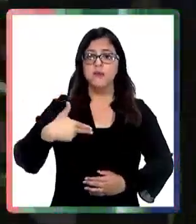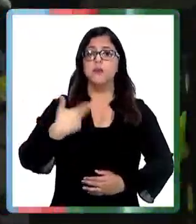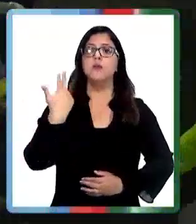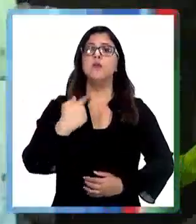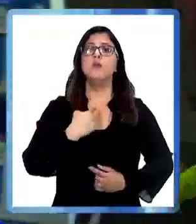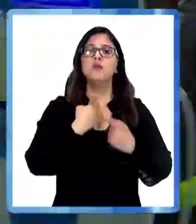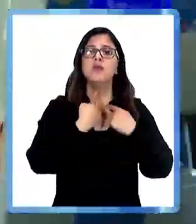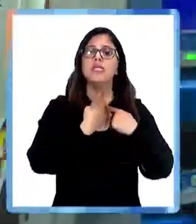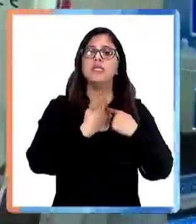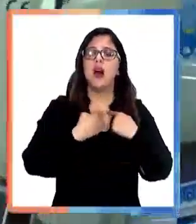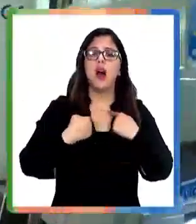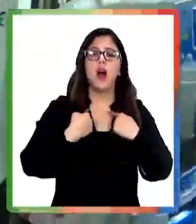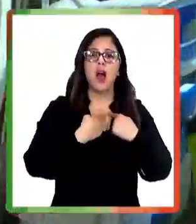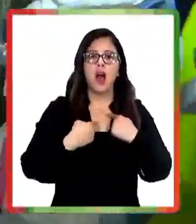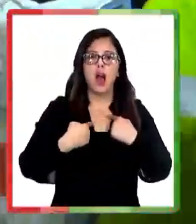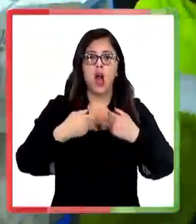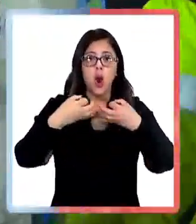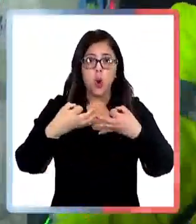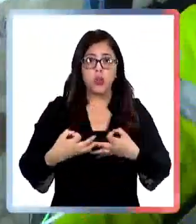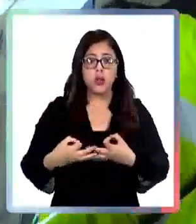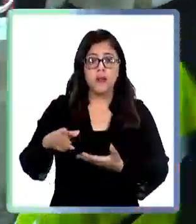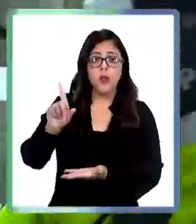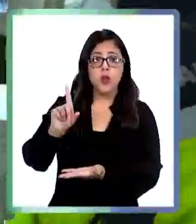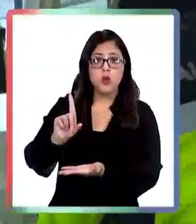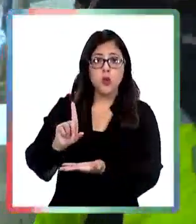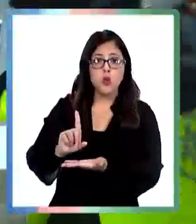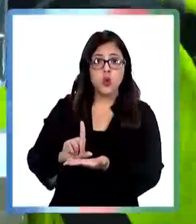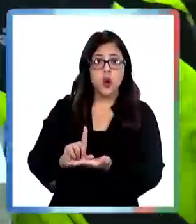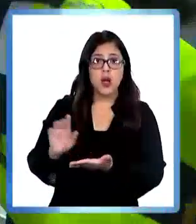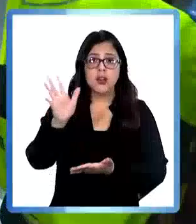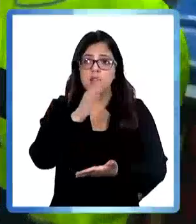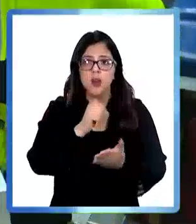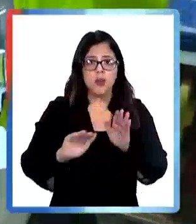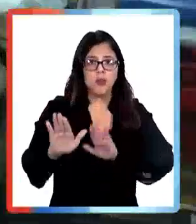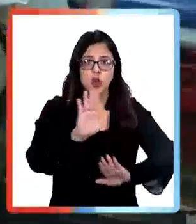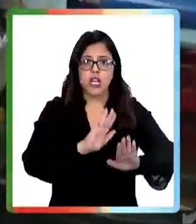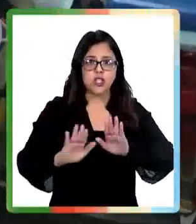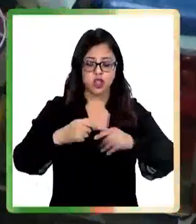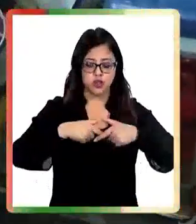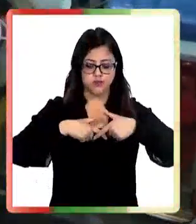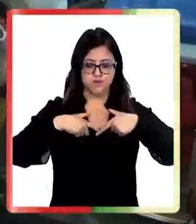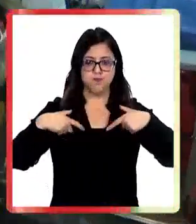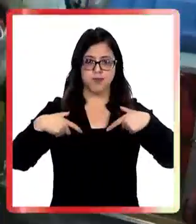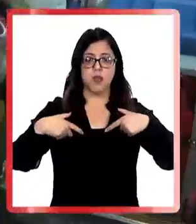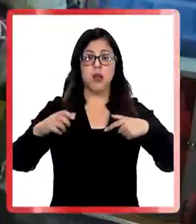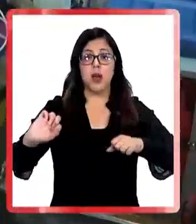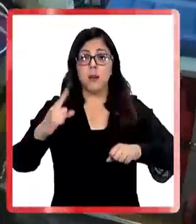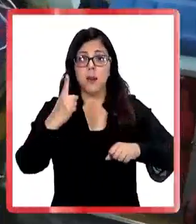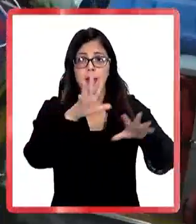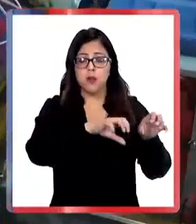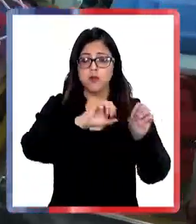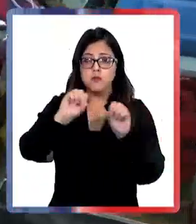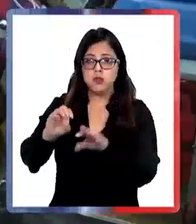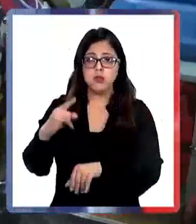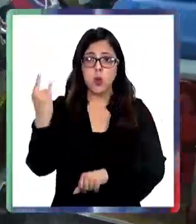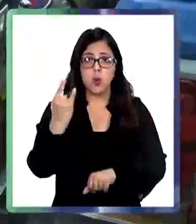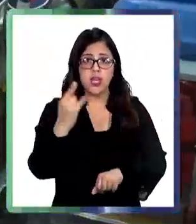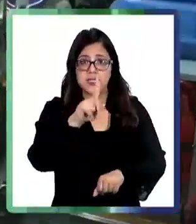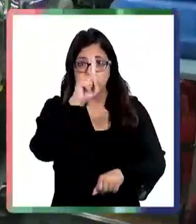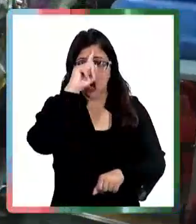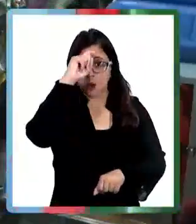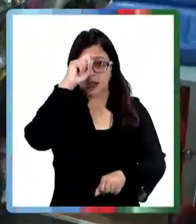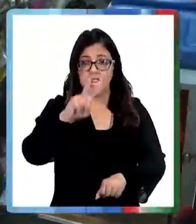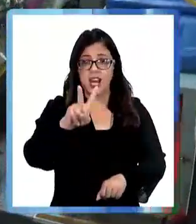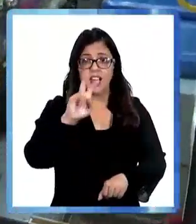entre la clavícula y el cuello, en una zona que no alcanza a proteger el chaleco antibalas. Primero, fue ingresado de urgencia al Hospital de Victoria,